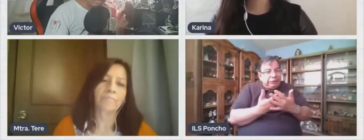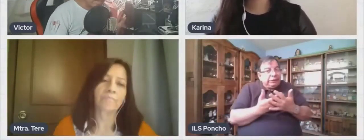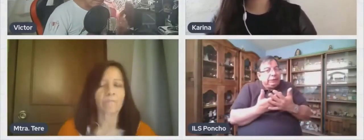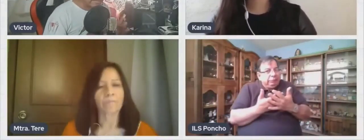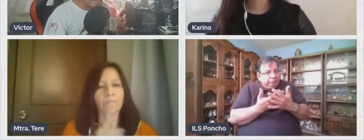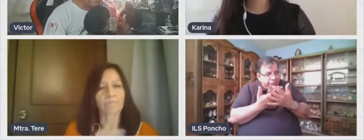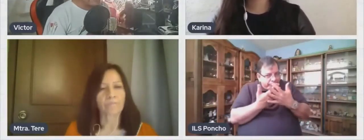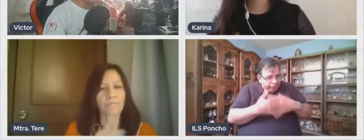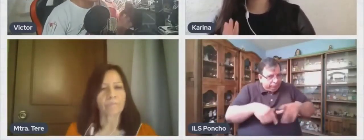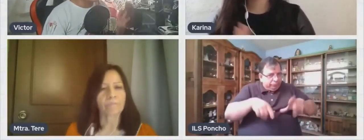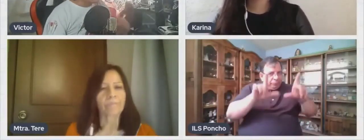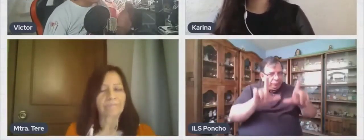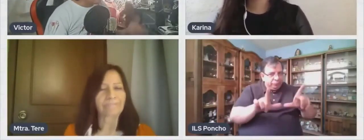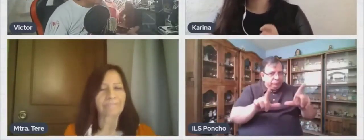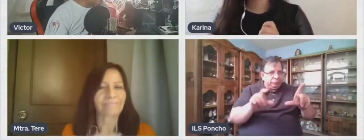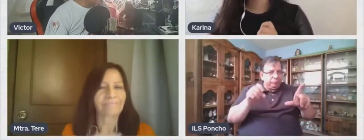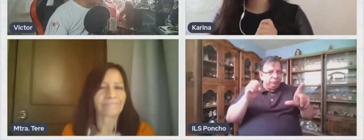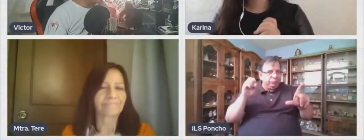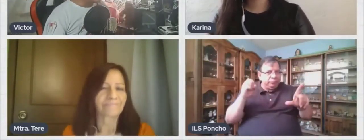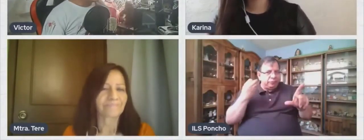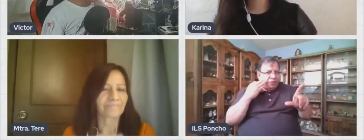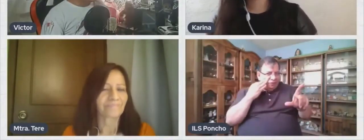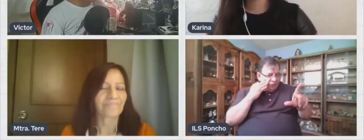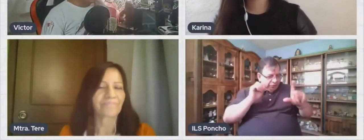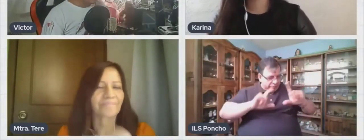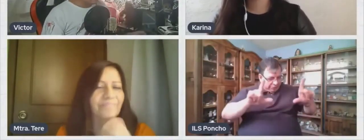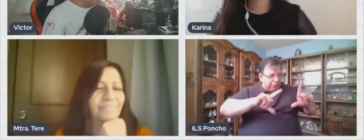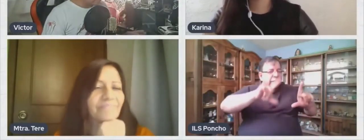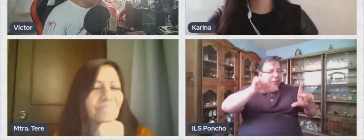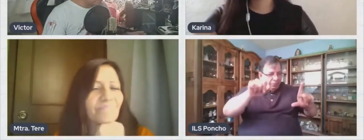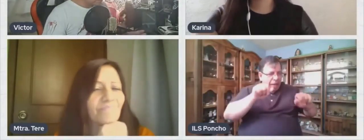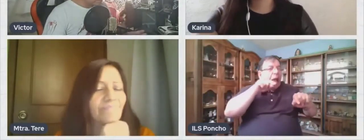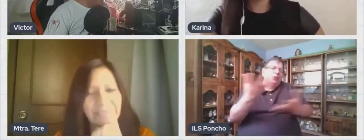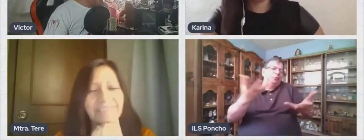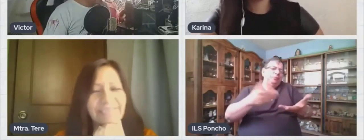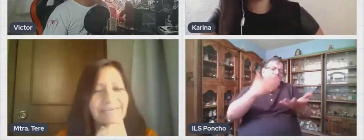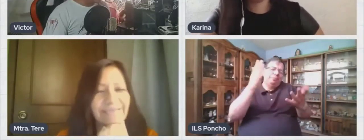Que haremos En la página de Facebook Más al ratito Así que